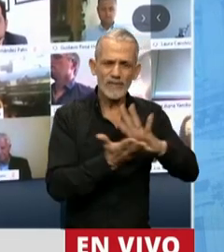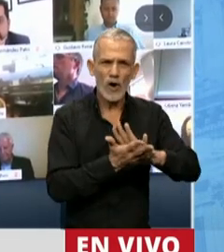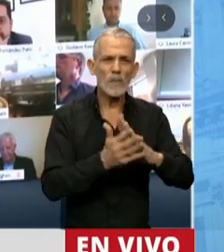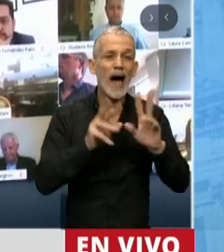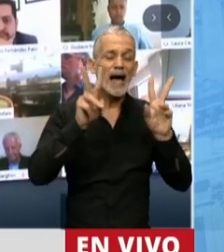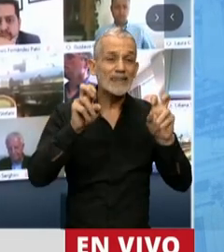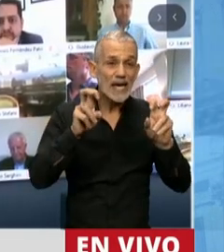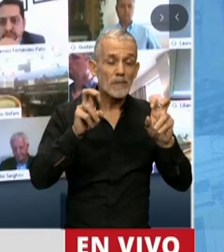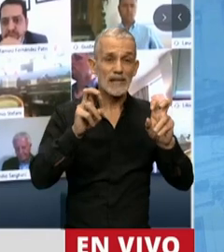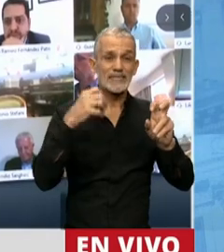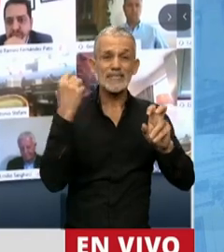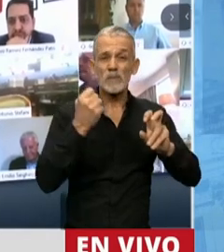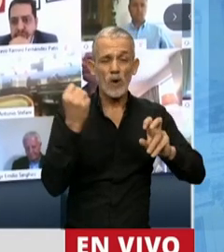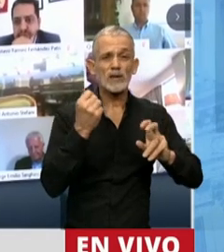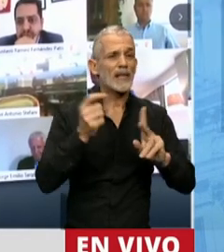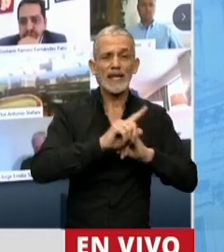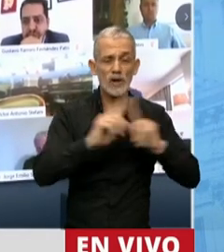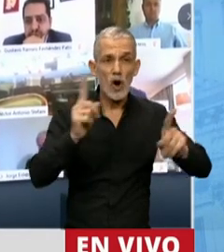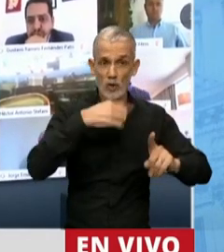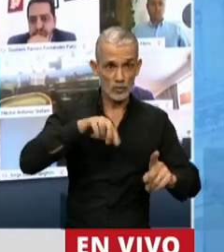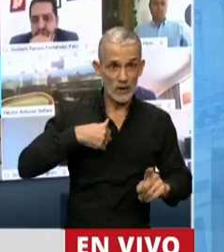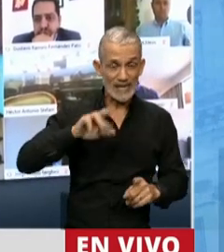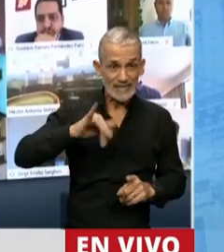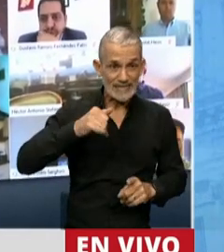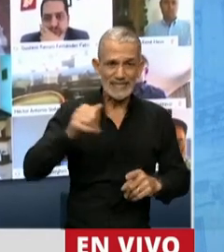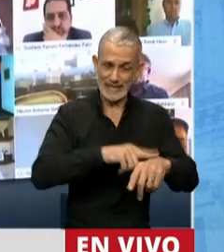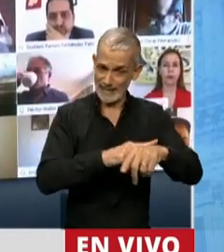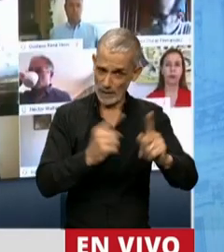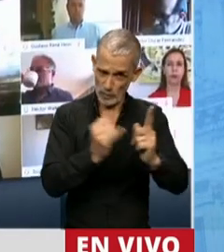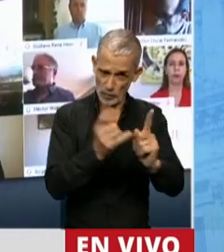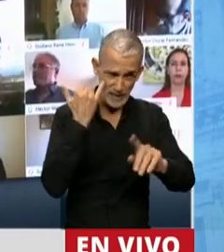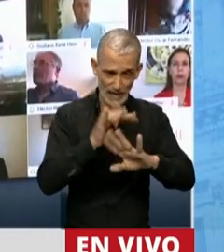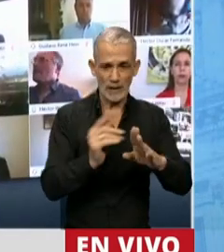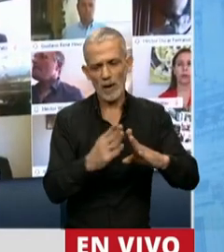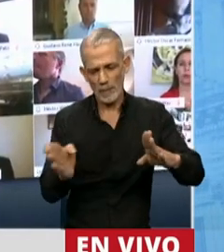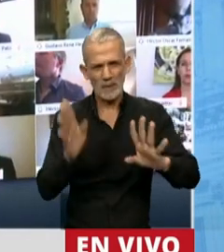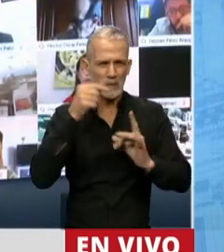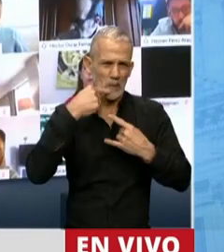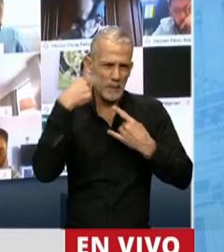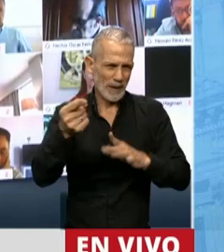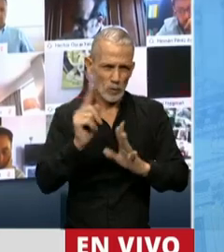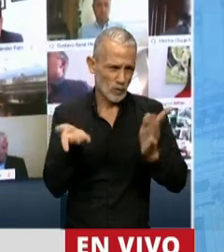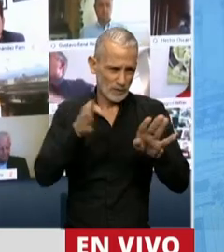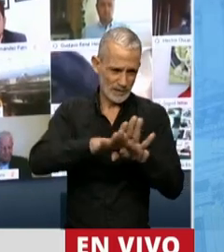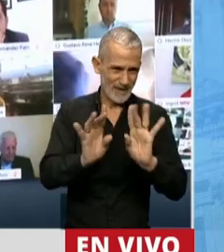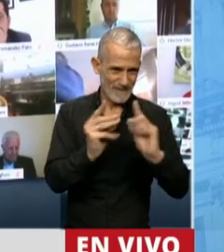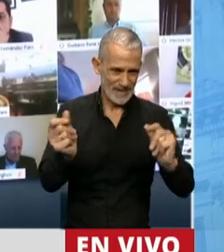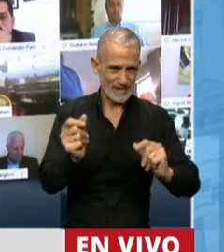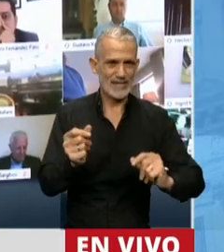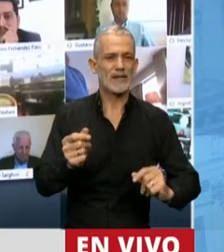traten temas. Diputado. Las habilitamos... Está pasado el minuto ya. Estoy pasado el minuto. Le pregunto para cerrar,